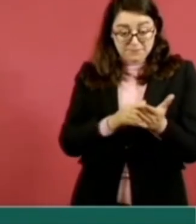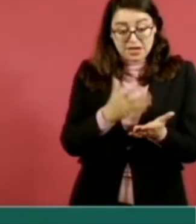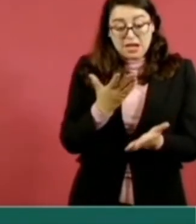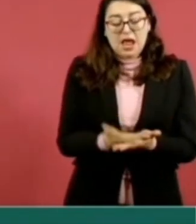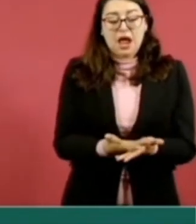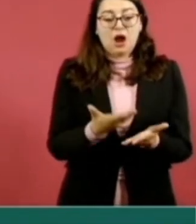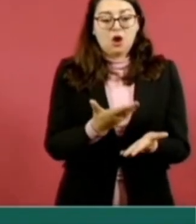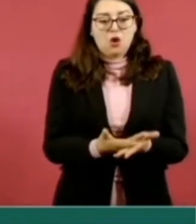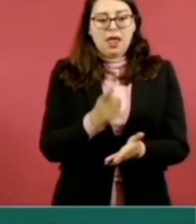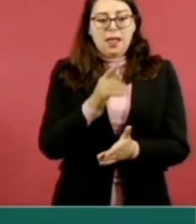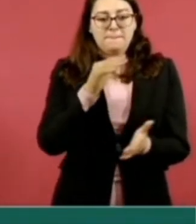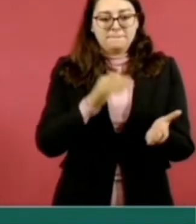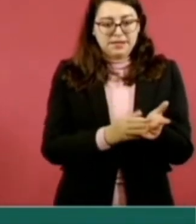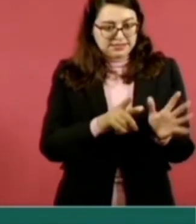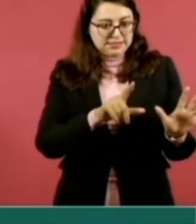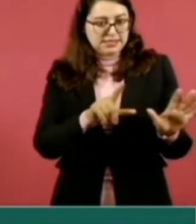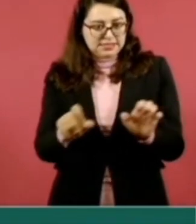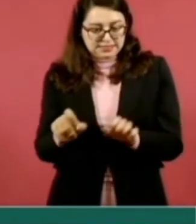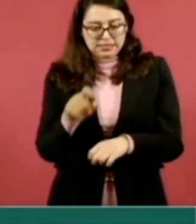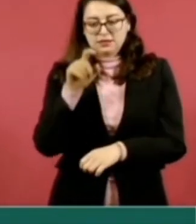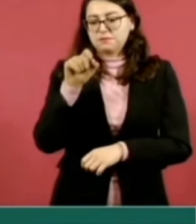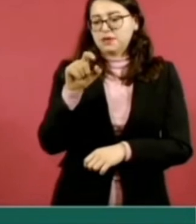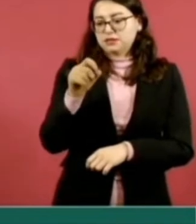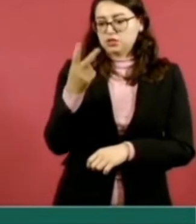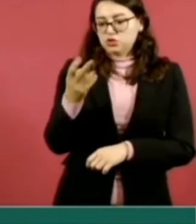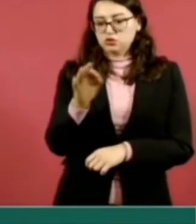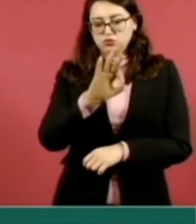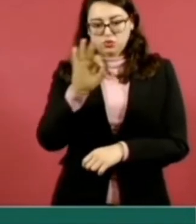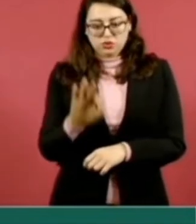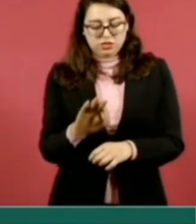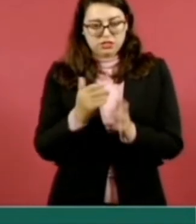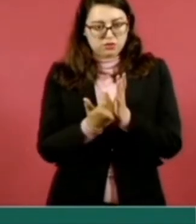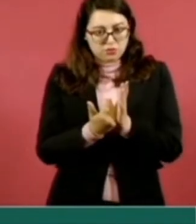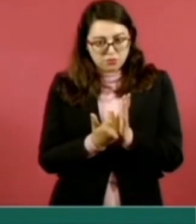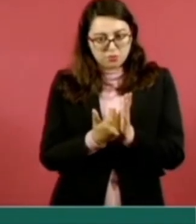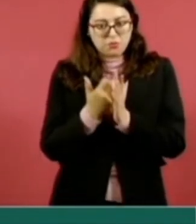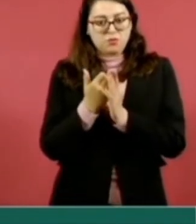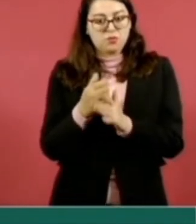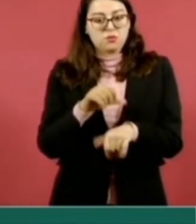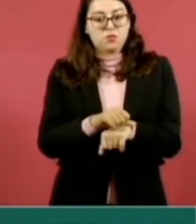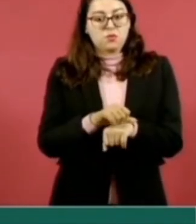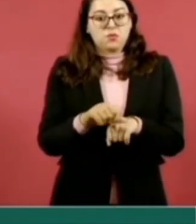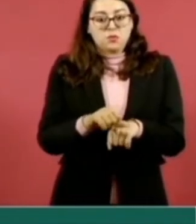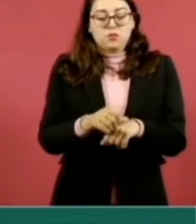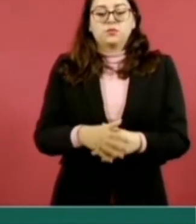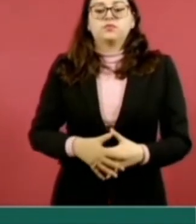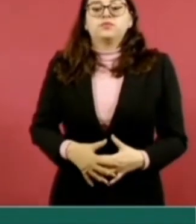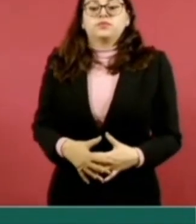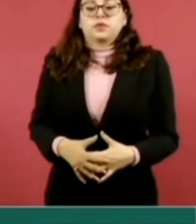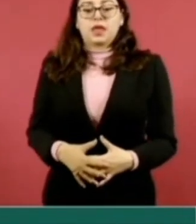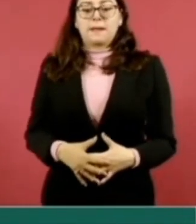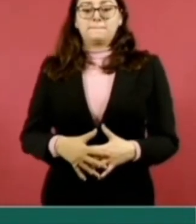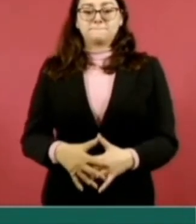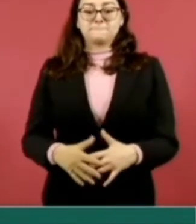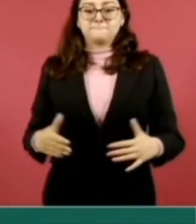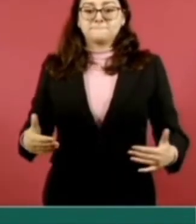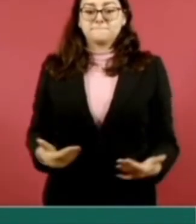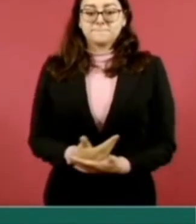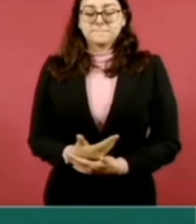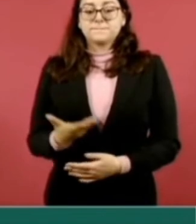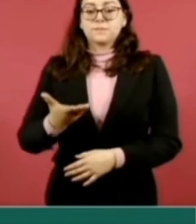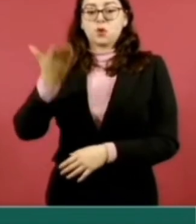781, un incremento de 22 por ciento también en cirugía. Y los partos atendidos pasaron de